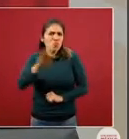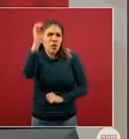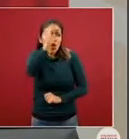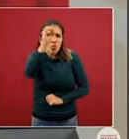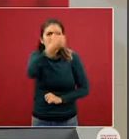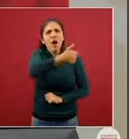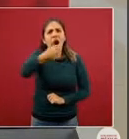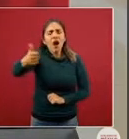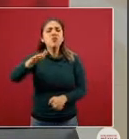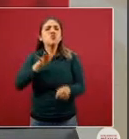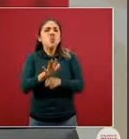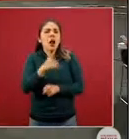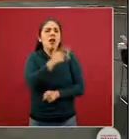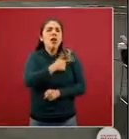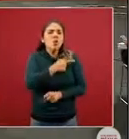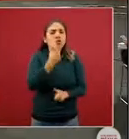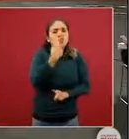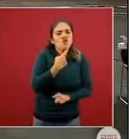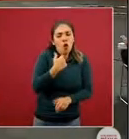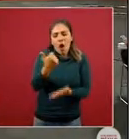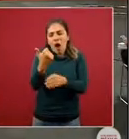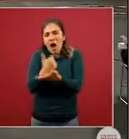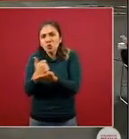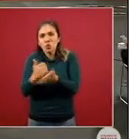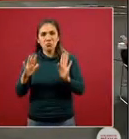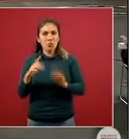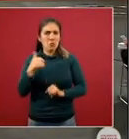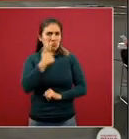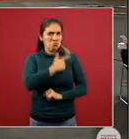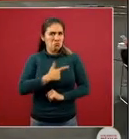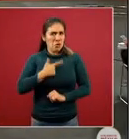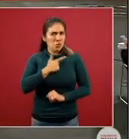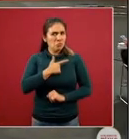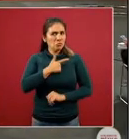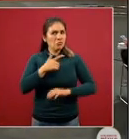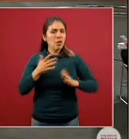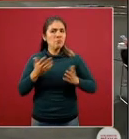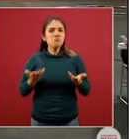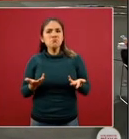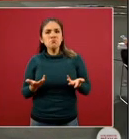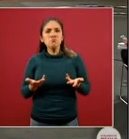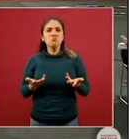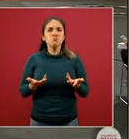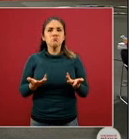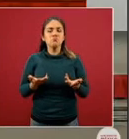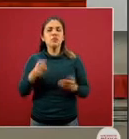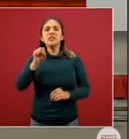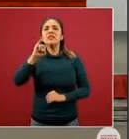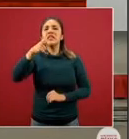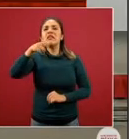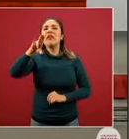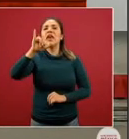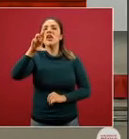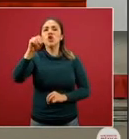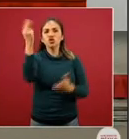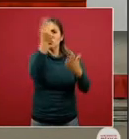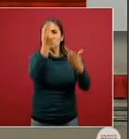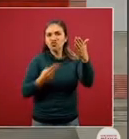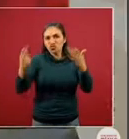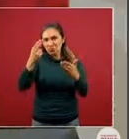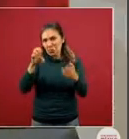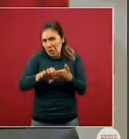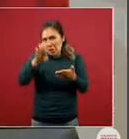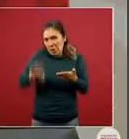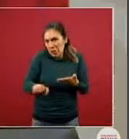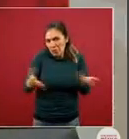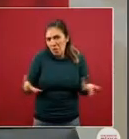puede preferir el color rojo el color azul a mí me gusta la obra de Siqueiros por ejemplo y hay a quien no le gusta la obra